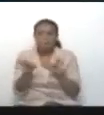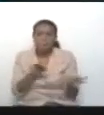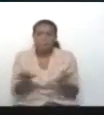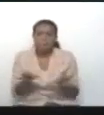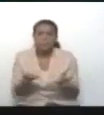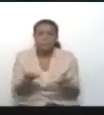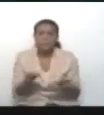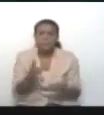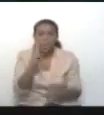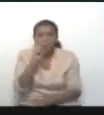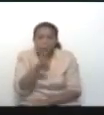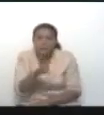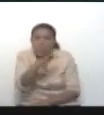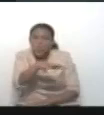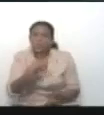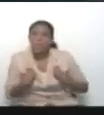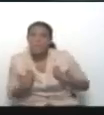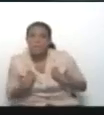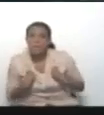Y entonces metieron el ojo.